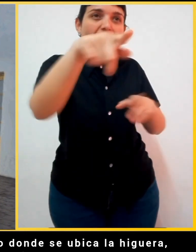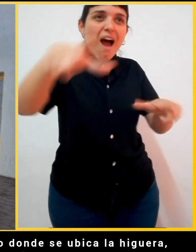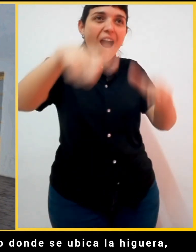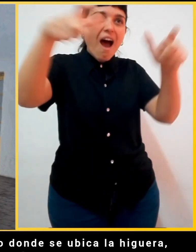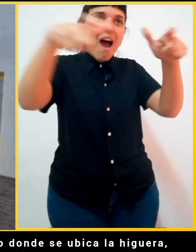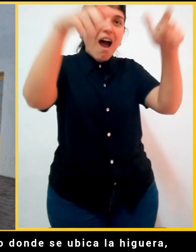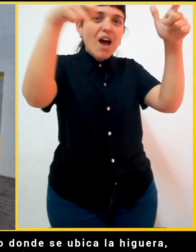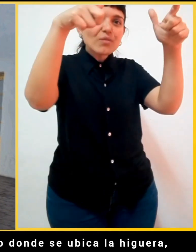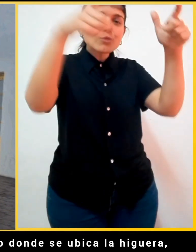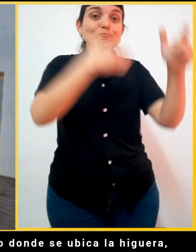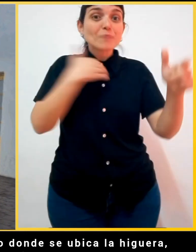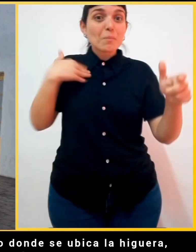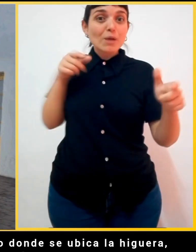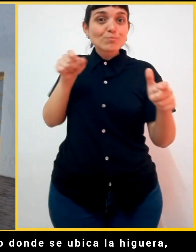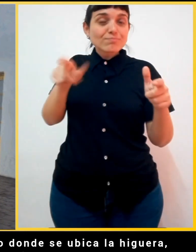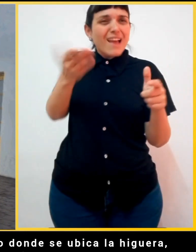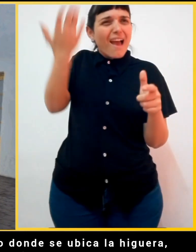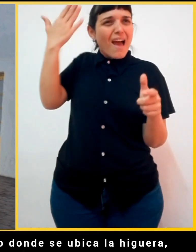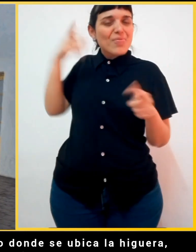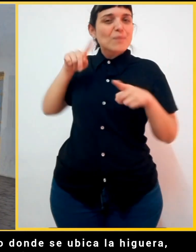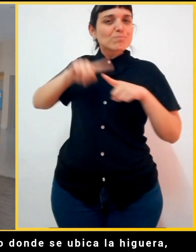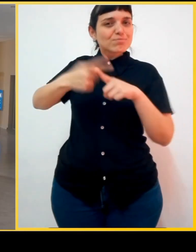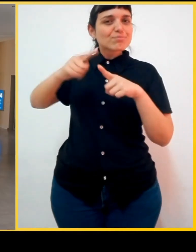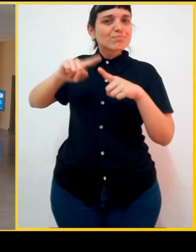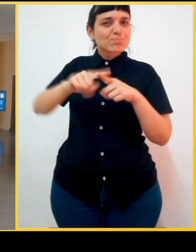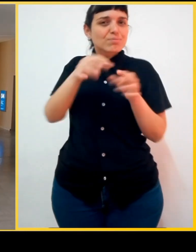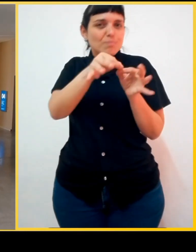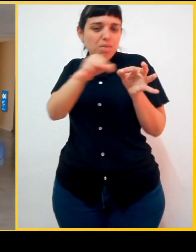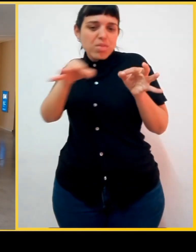higuera, donde su madre tejía en telar.